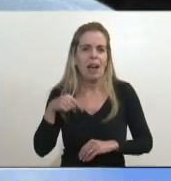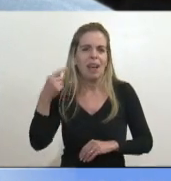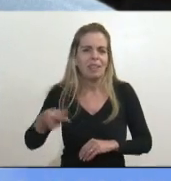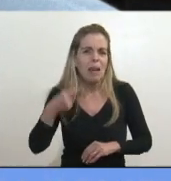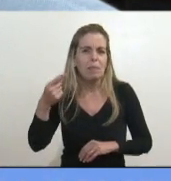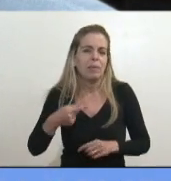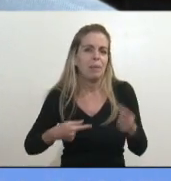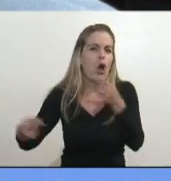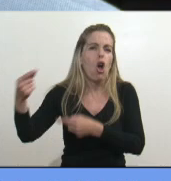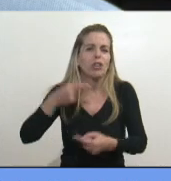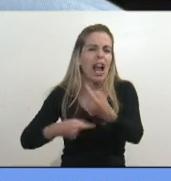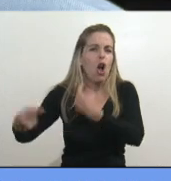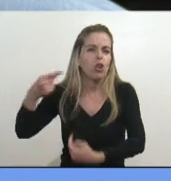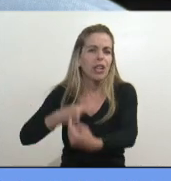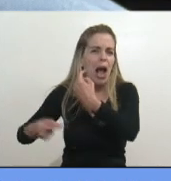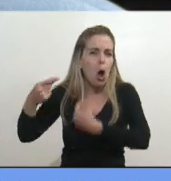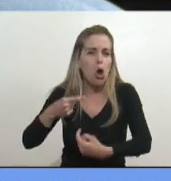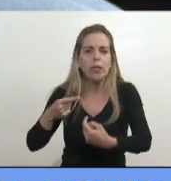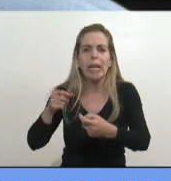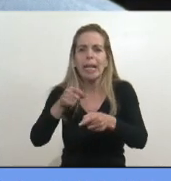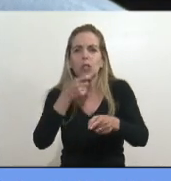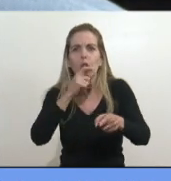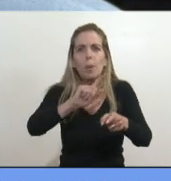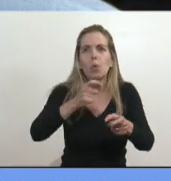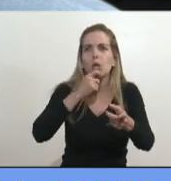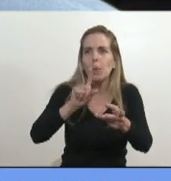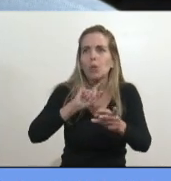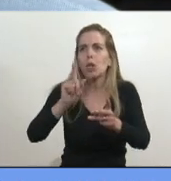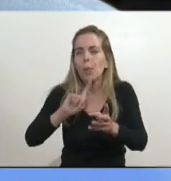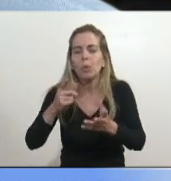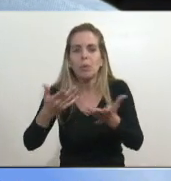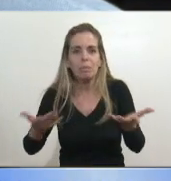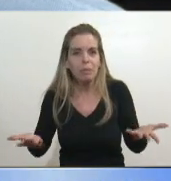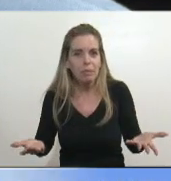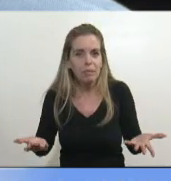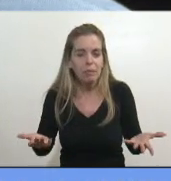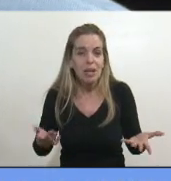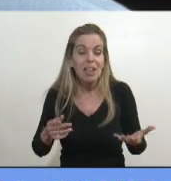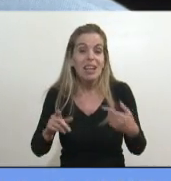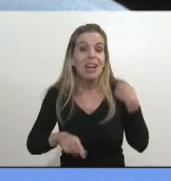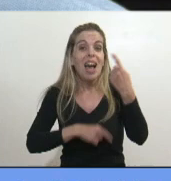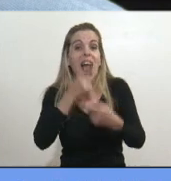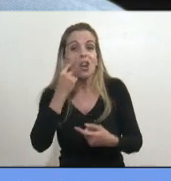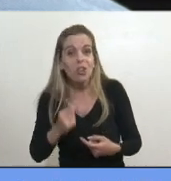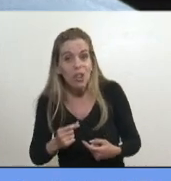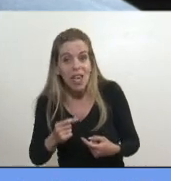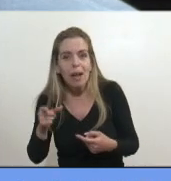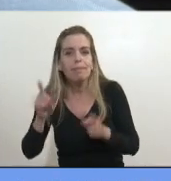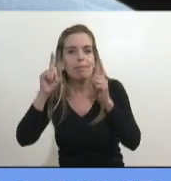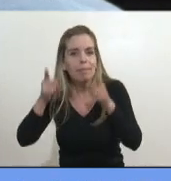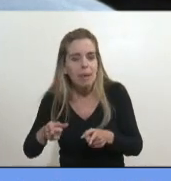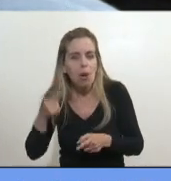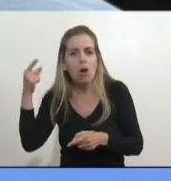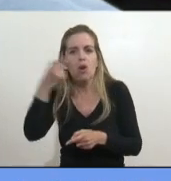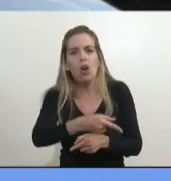boba, y no me gusta, y todo lo que, discuto todo, y al otro día salgo, y le doy con un garrote